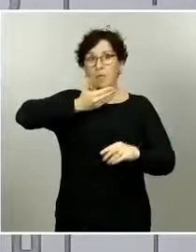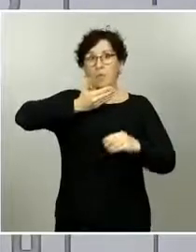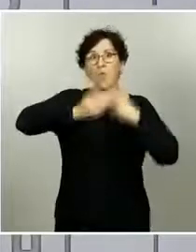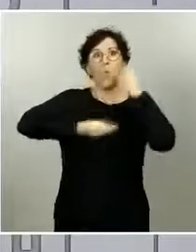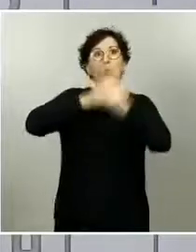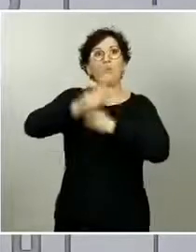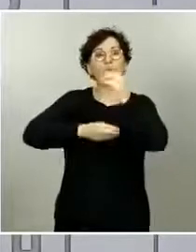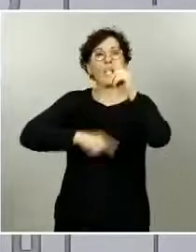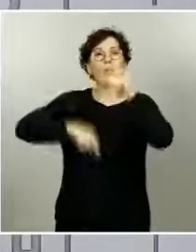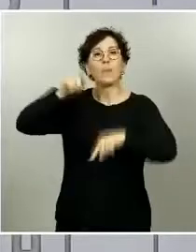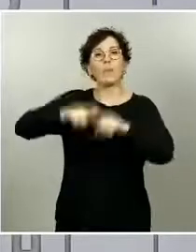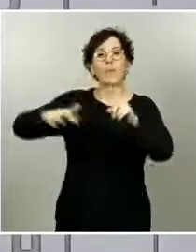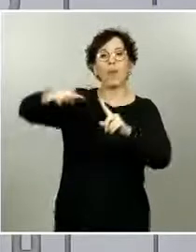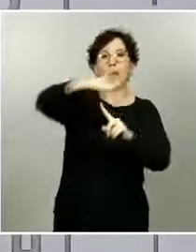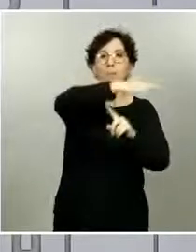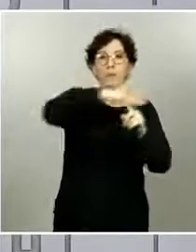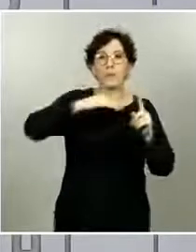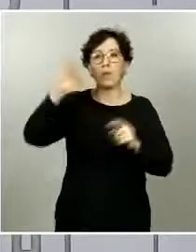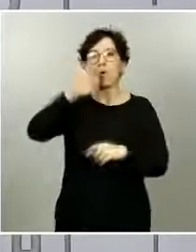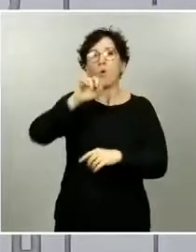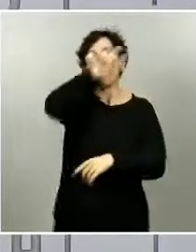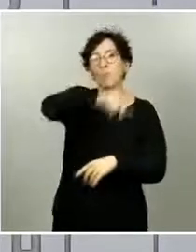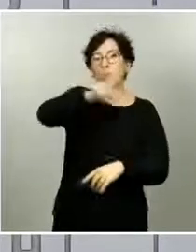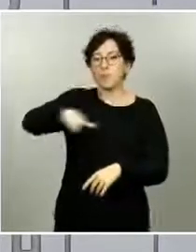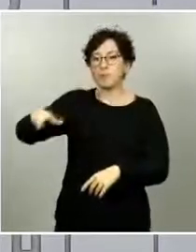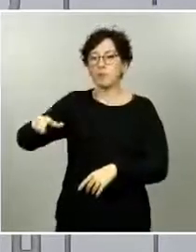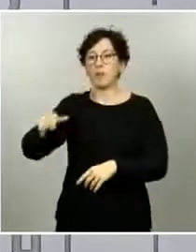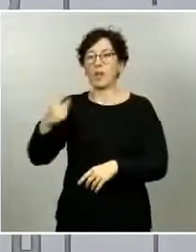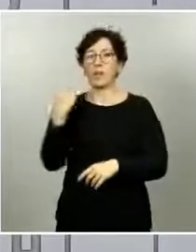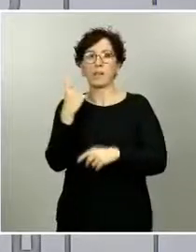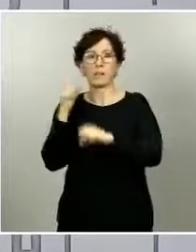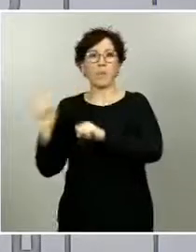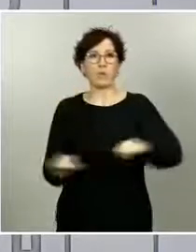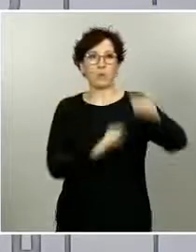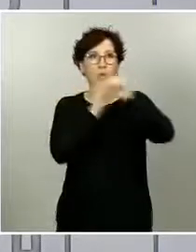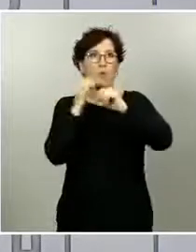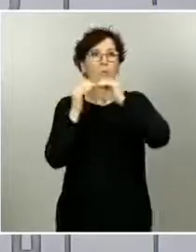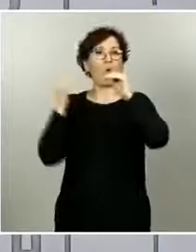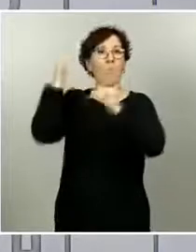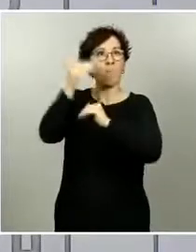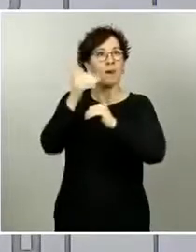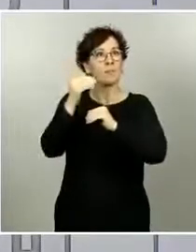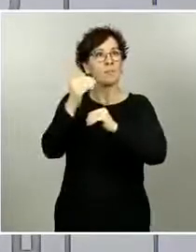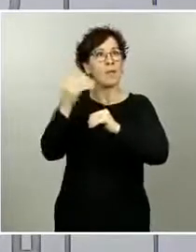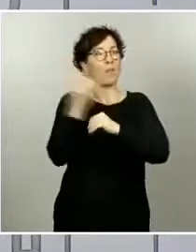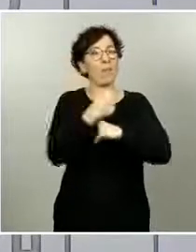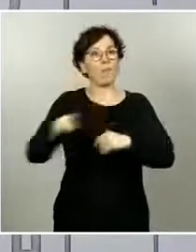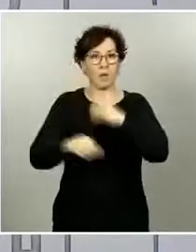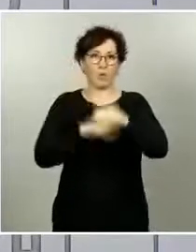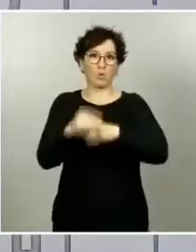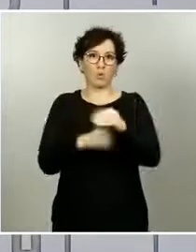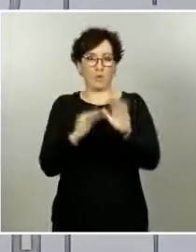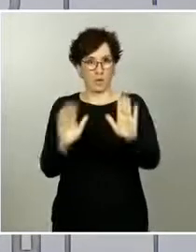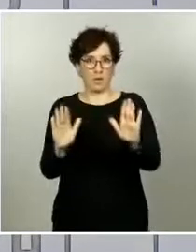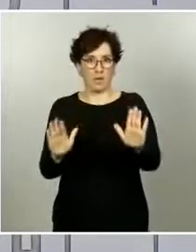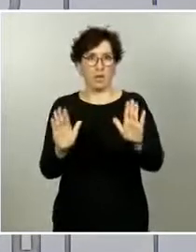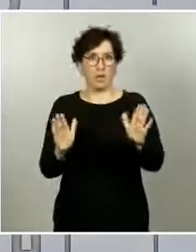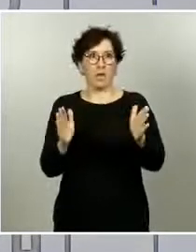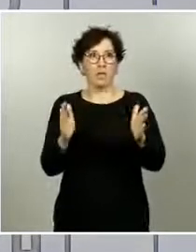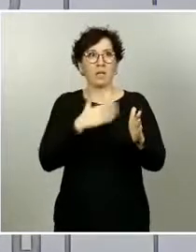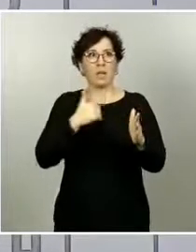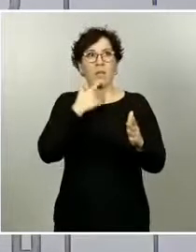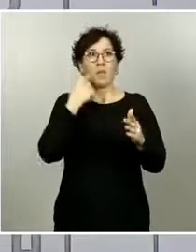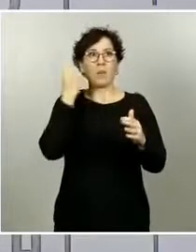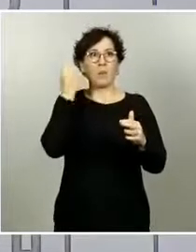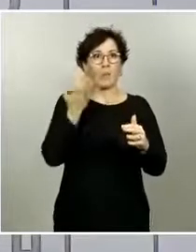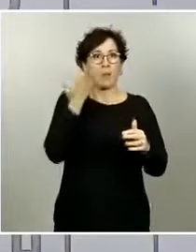es que estas viseras que reducen menos se utilicen en algunos ambientes o por algunas personas que necesitan una protección de alto nivel.